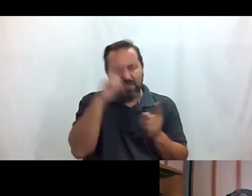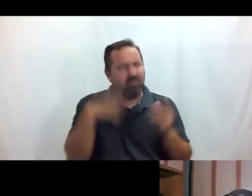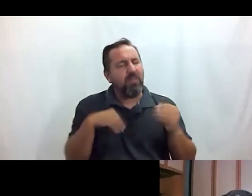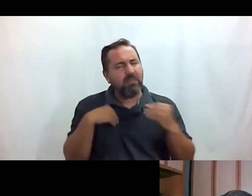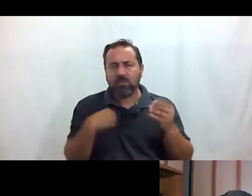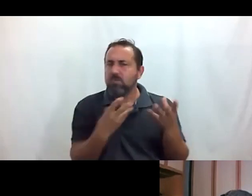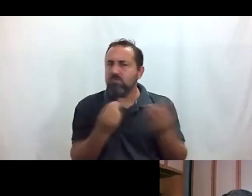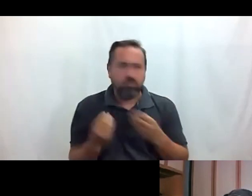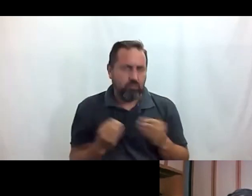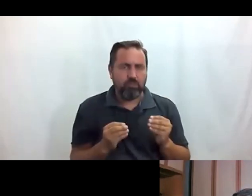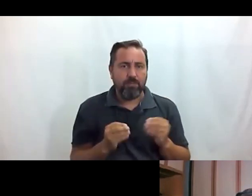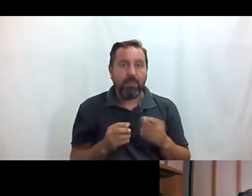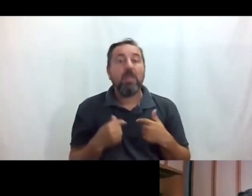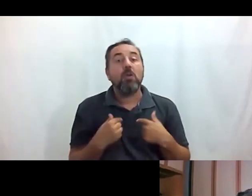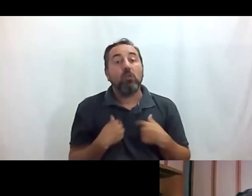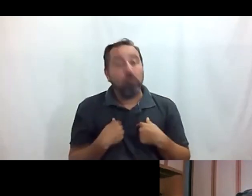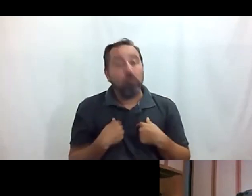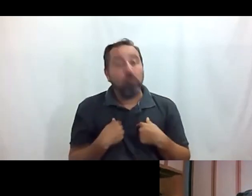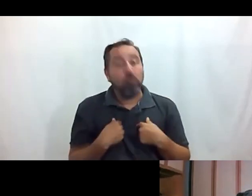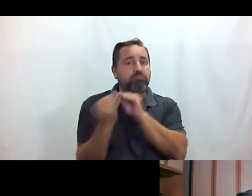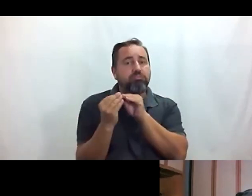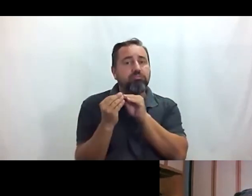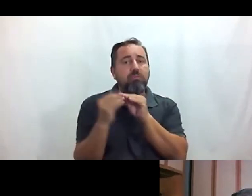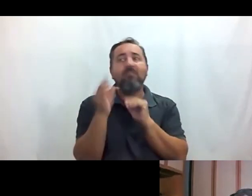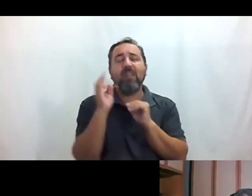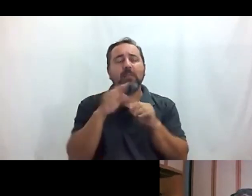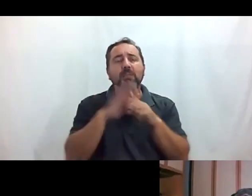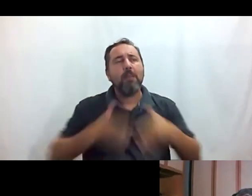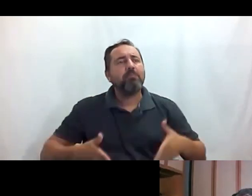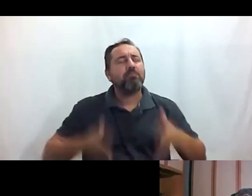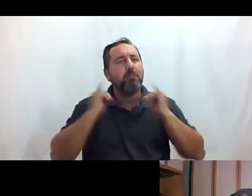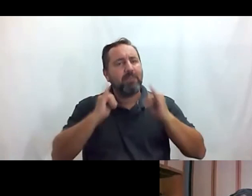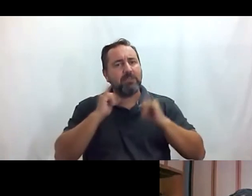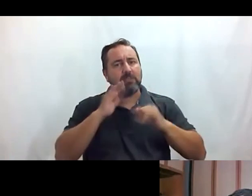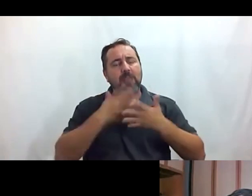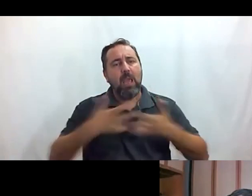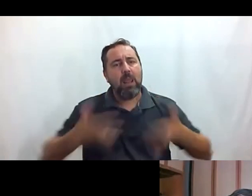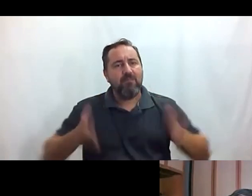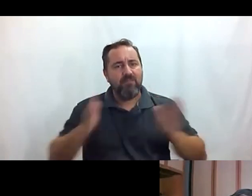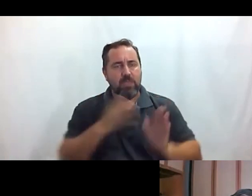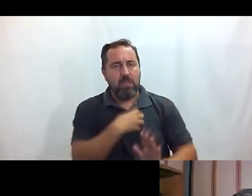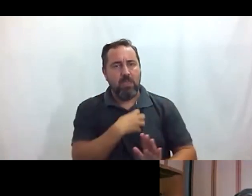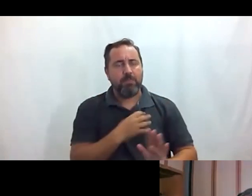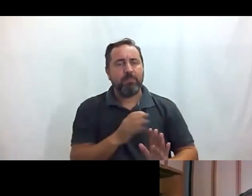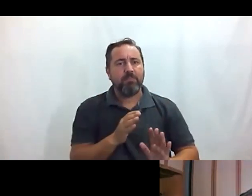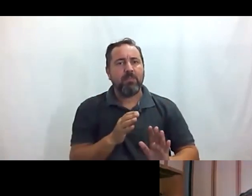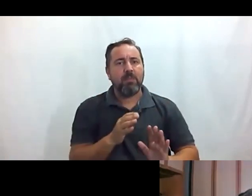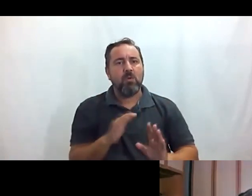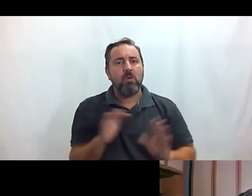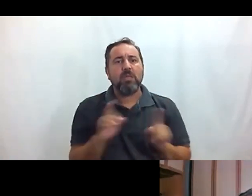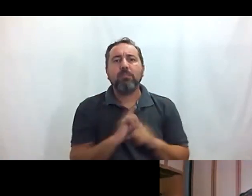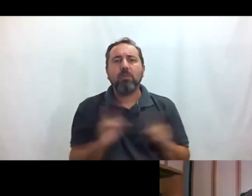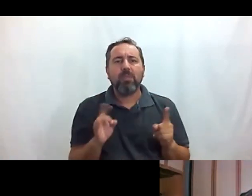yo muy de acuerdo con Valentín y pasear por Gran Vía y no perderse la multitud de